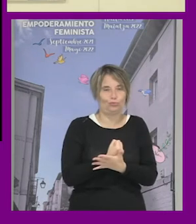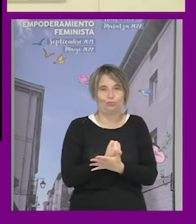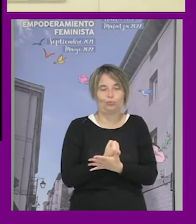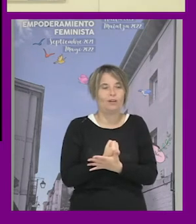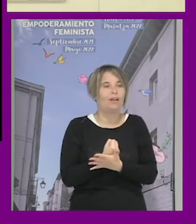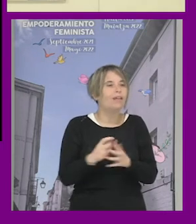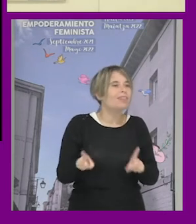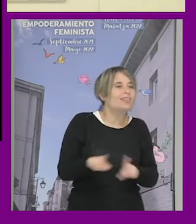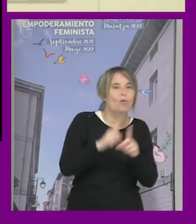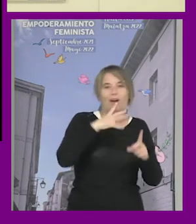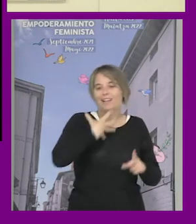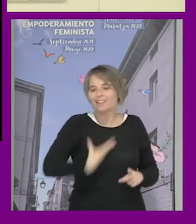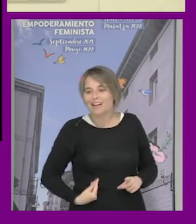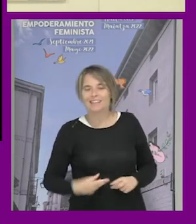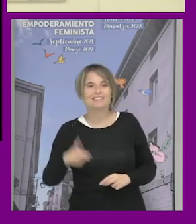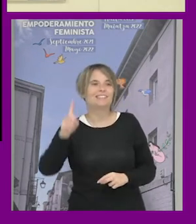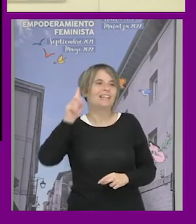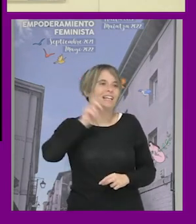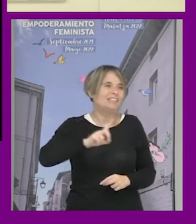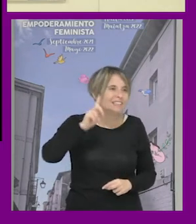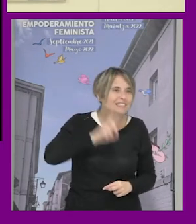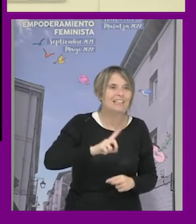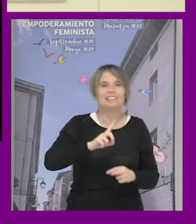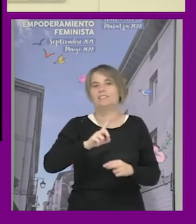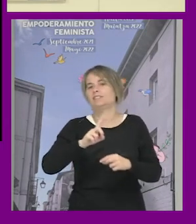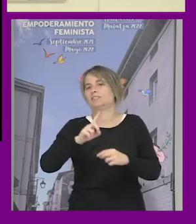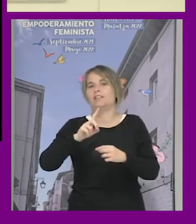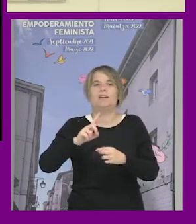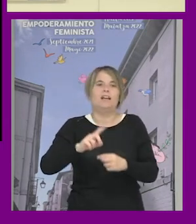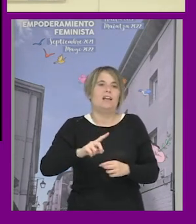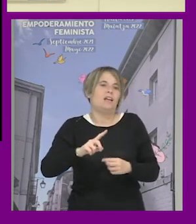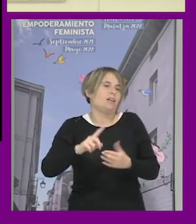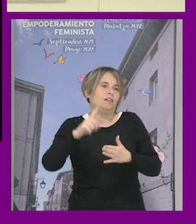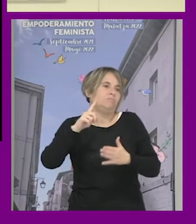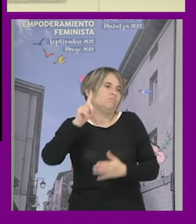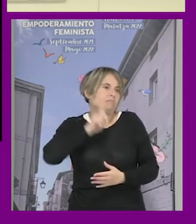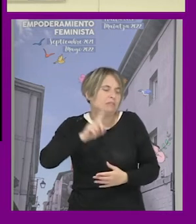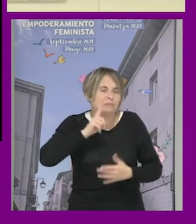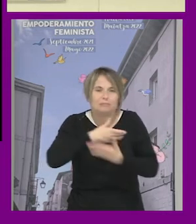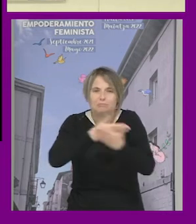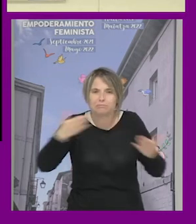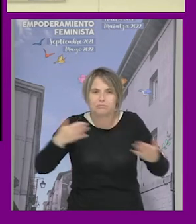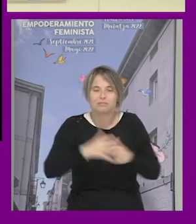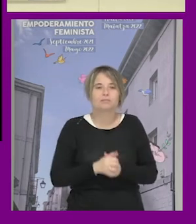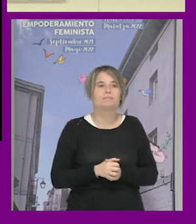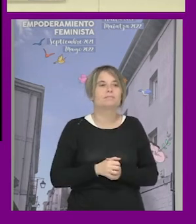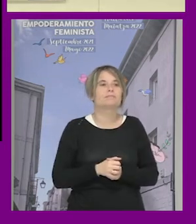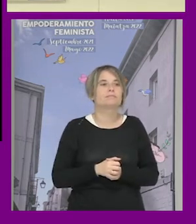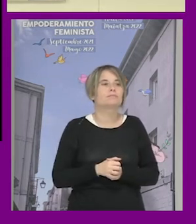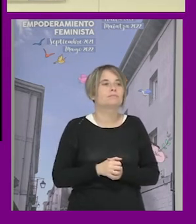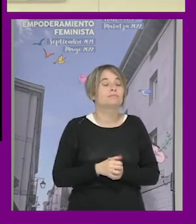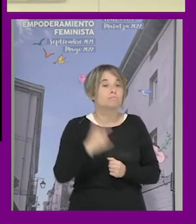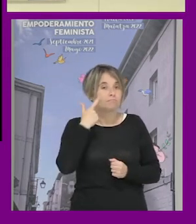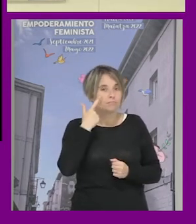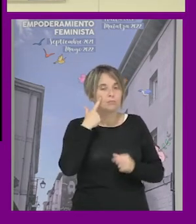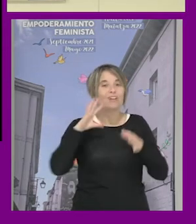seamos trans o lesbianas o gays o intersex o heterosexuales o cisgénero como os decía en